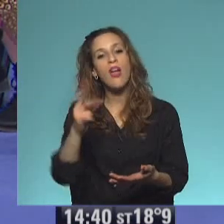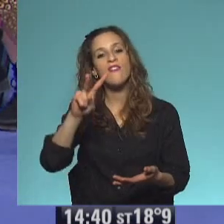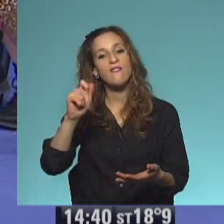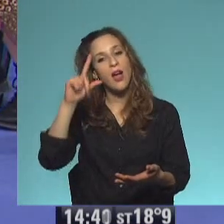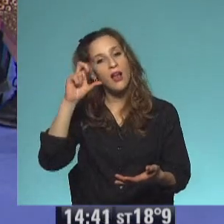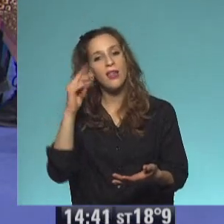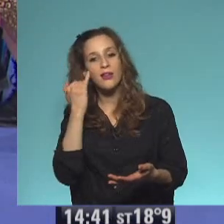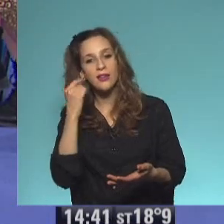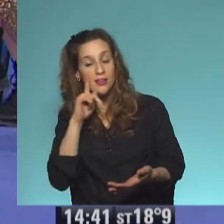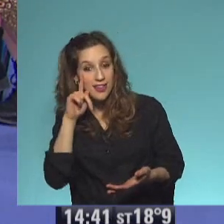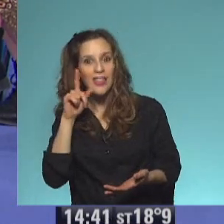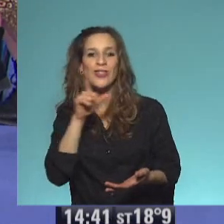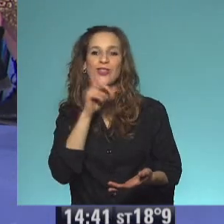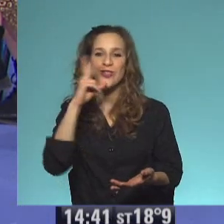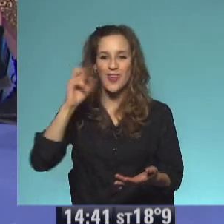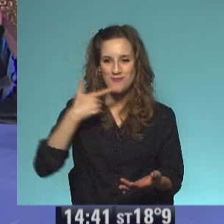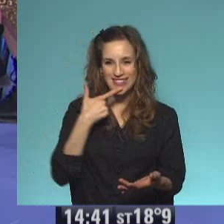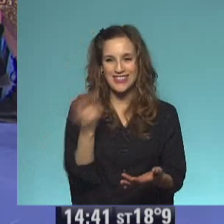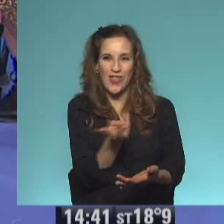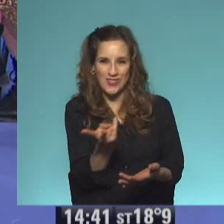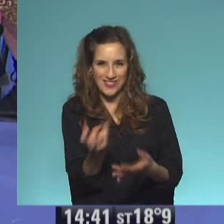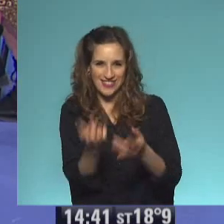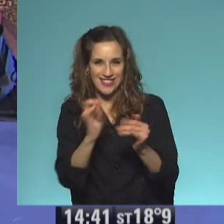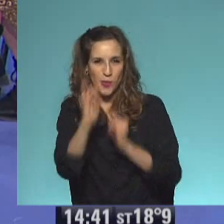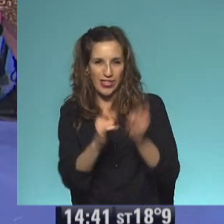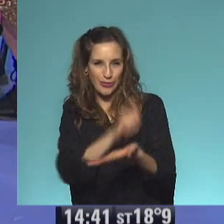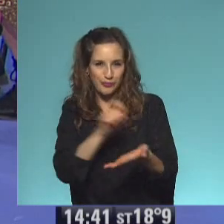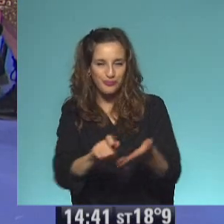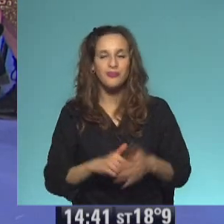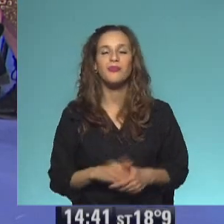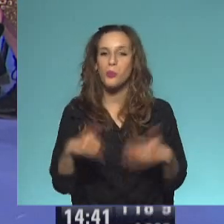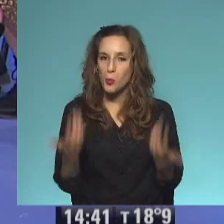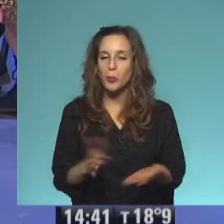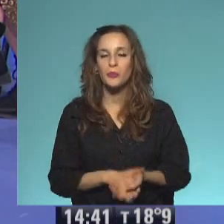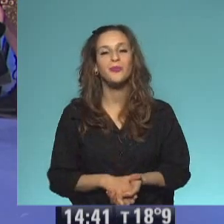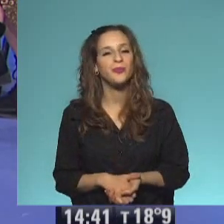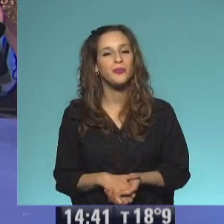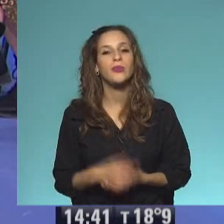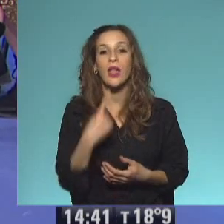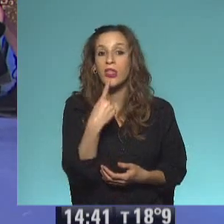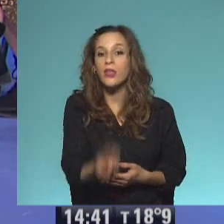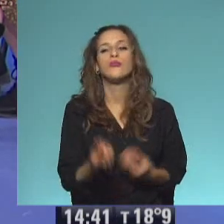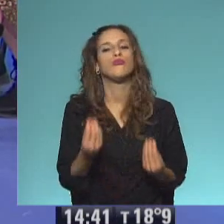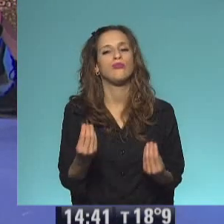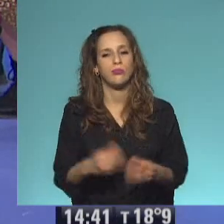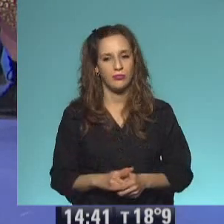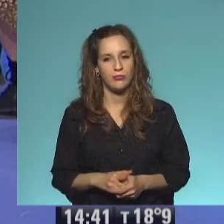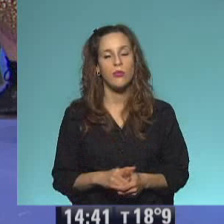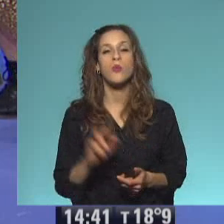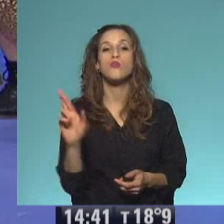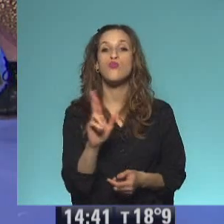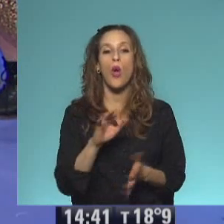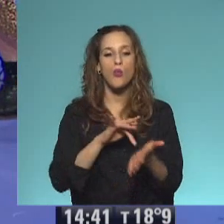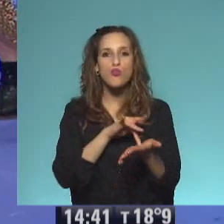idioma, ¿no? Les pedimos así una licencia. Les decimos así. Muy bien. Bueno, dice así. La bruja Winnie